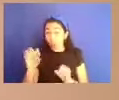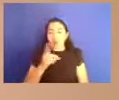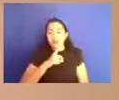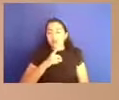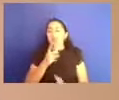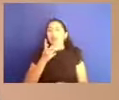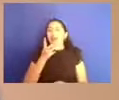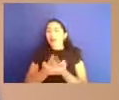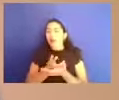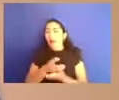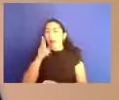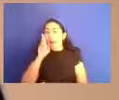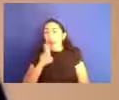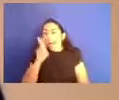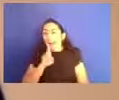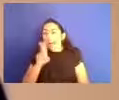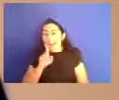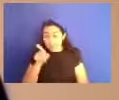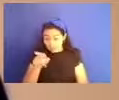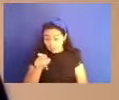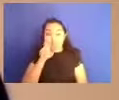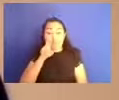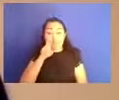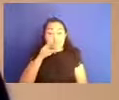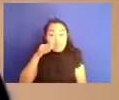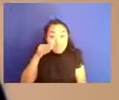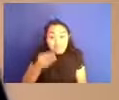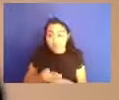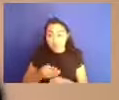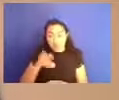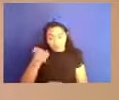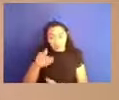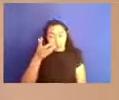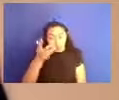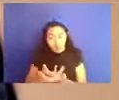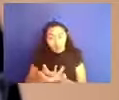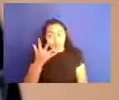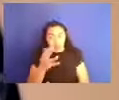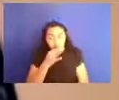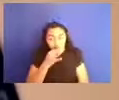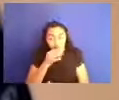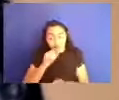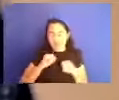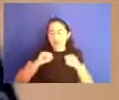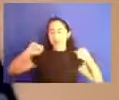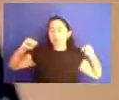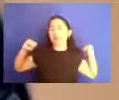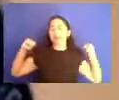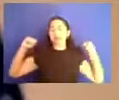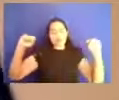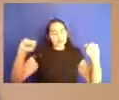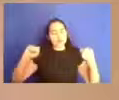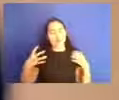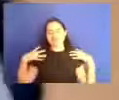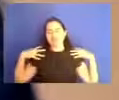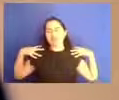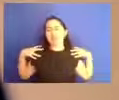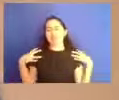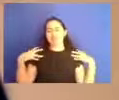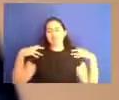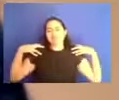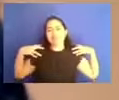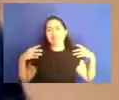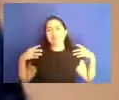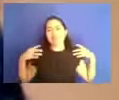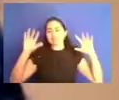¿no? Ahí hablamos de corresponsabilidad. ¿No? Cinco minutos vas, te estiras, mueves los hombros hacia adelante, hacia arriba